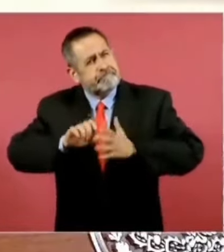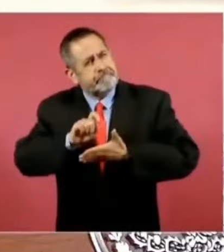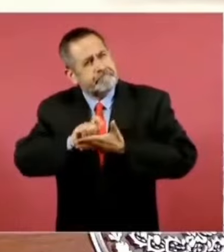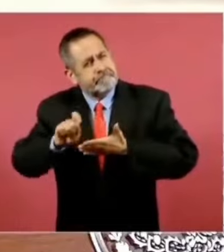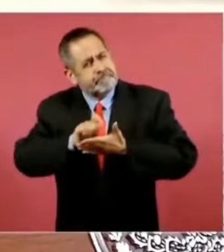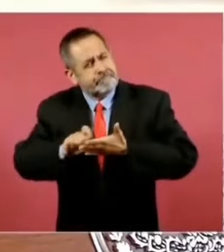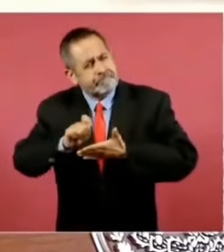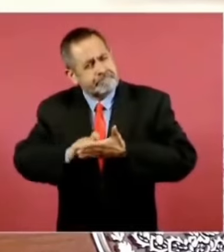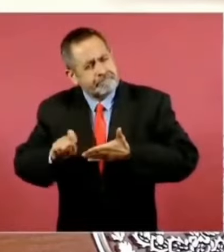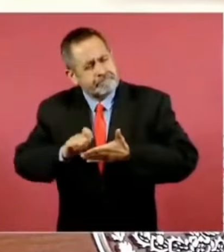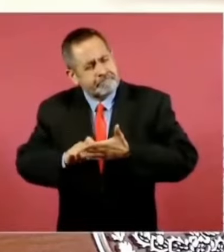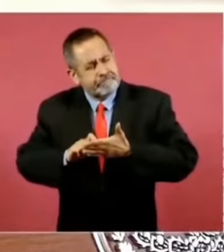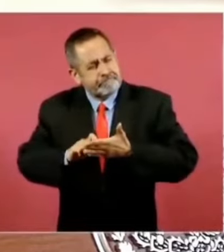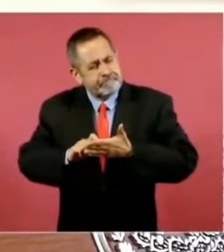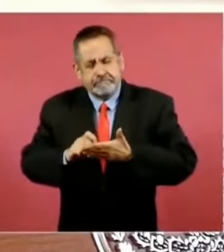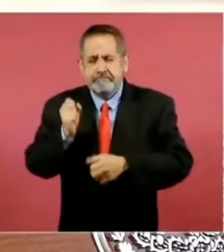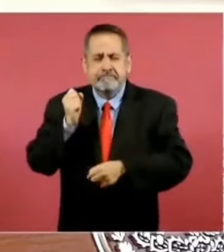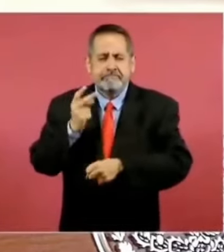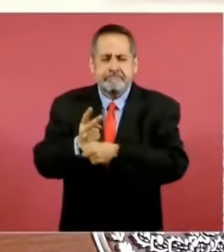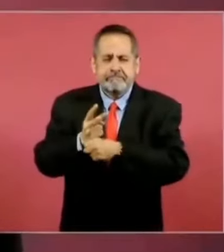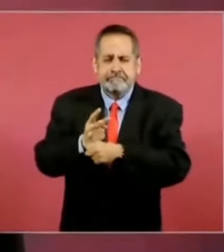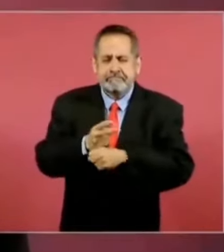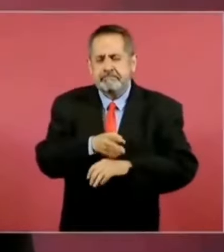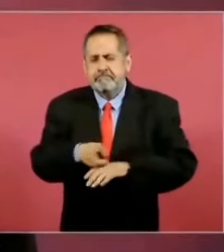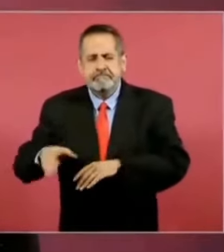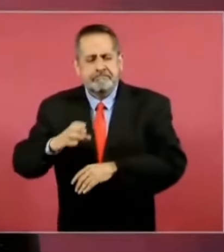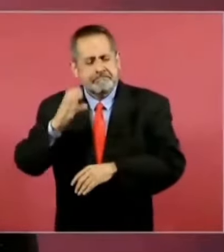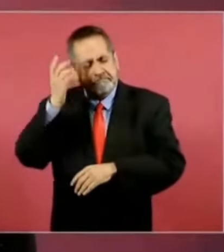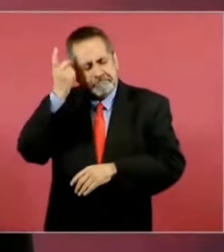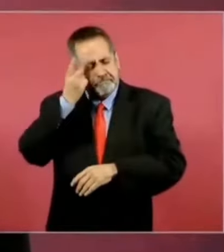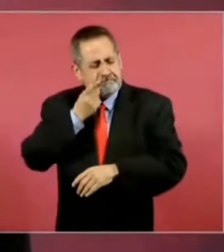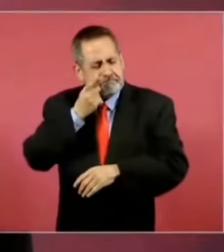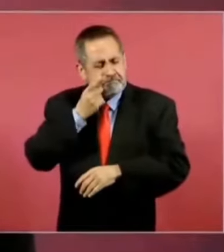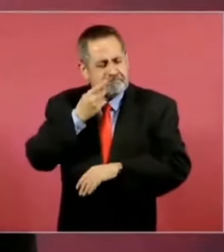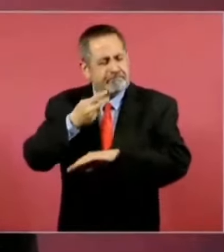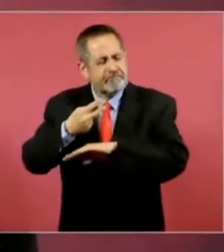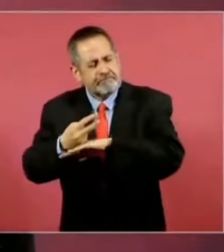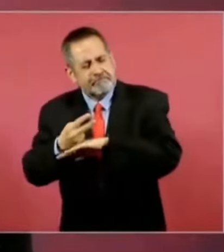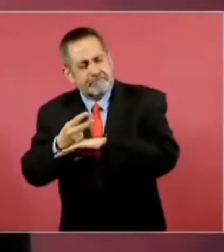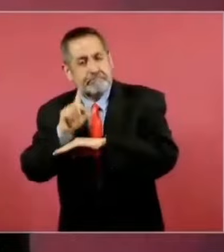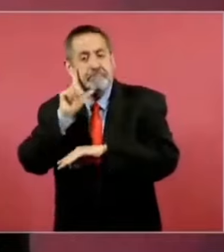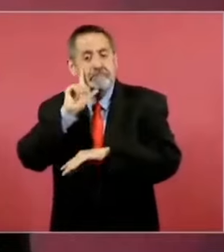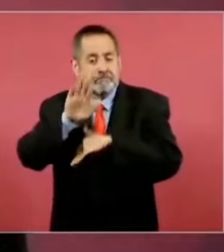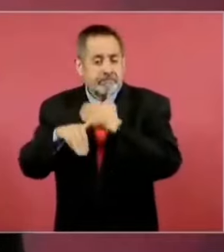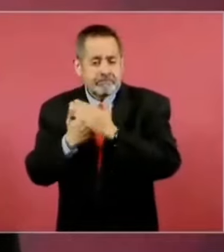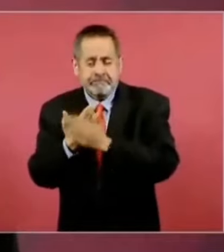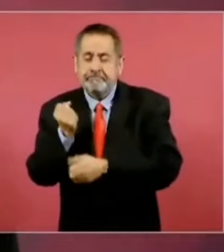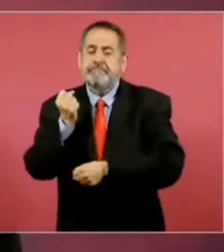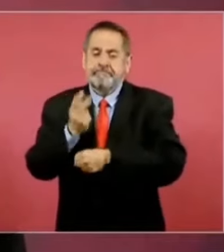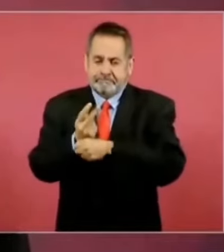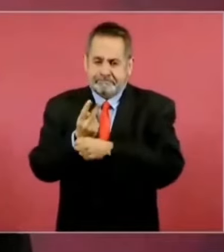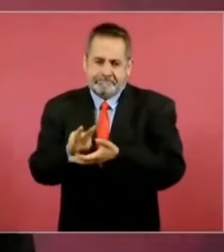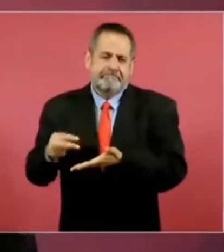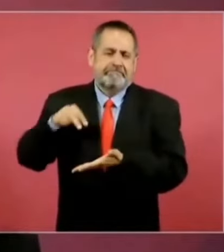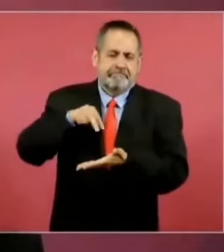acostarme temprano, para levantarme también temprano,